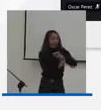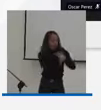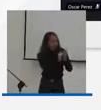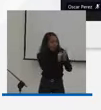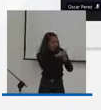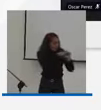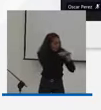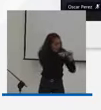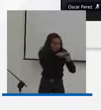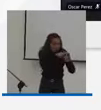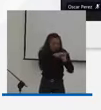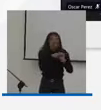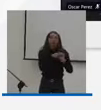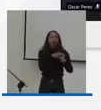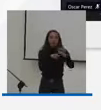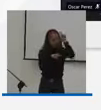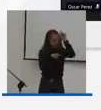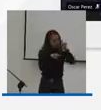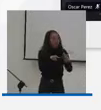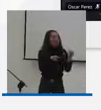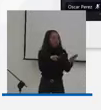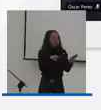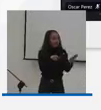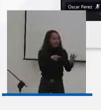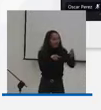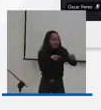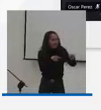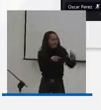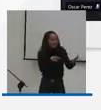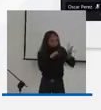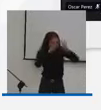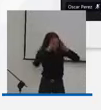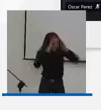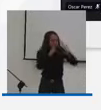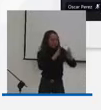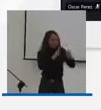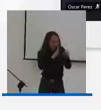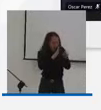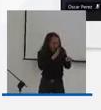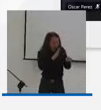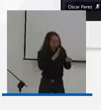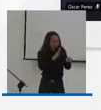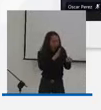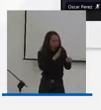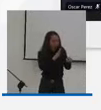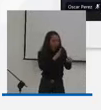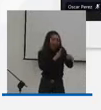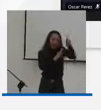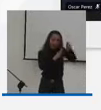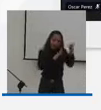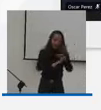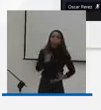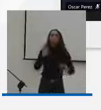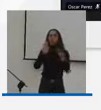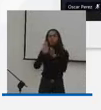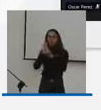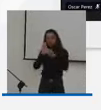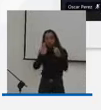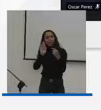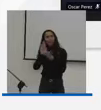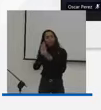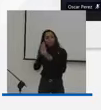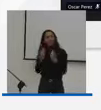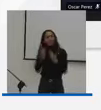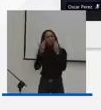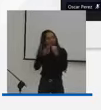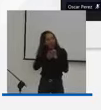tenidas en cuenta en sus necesidades específicas, y igualmente que se generen unas propuestas para responder